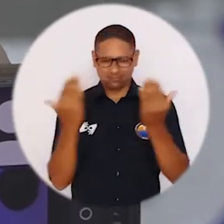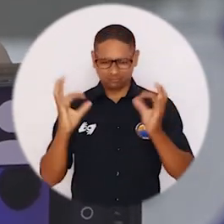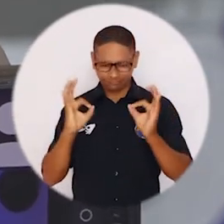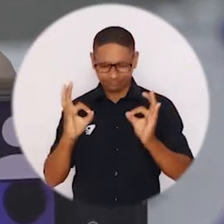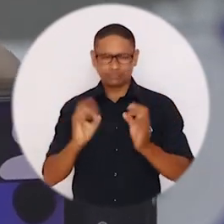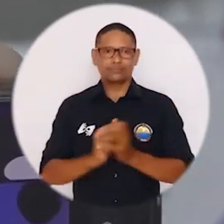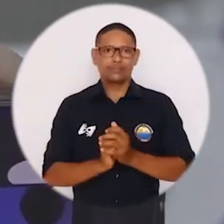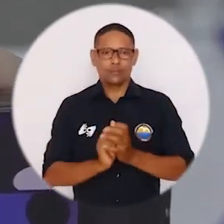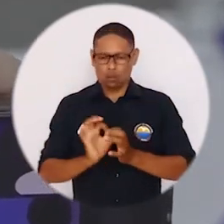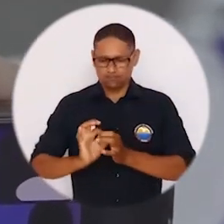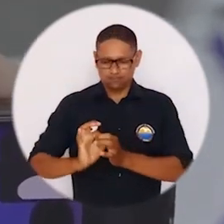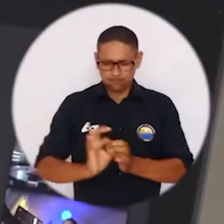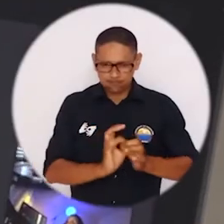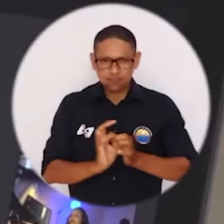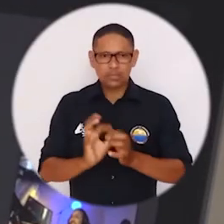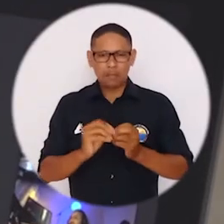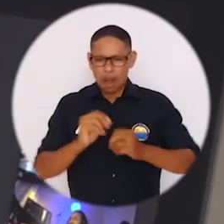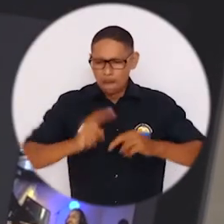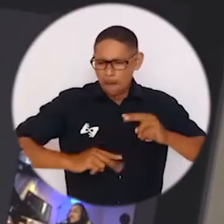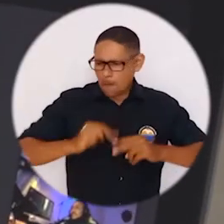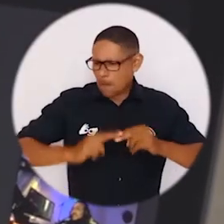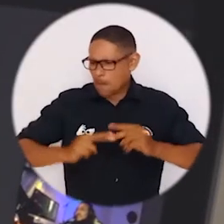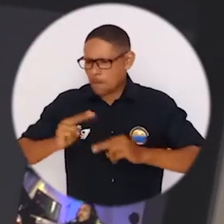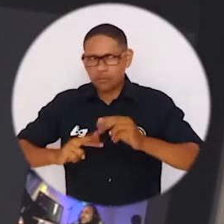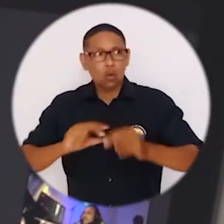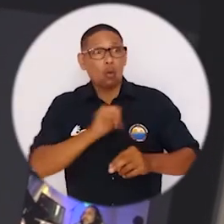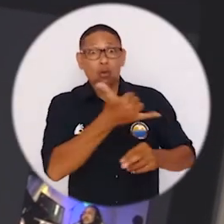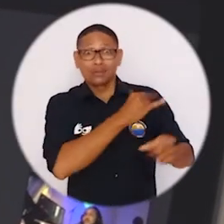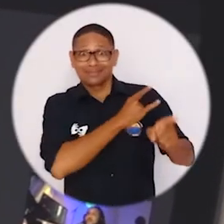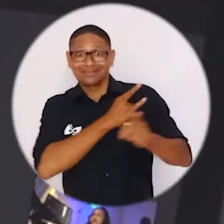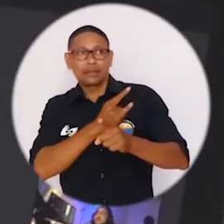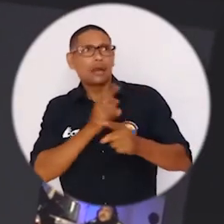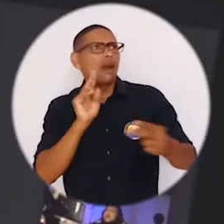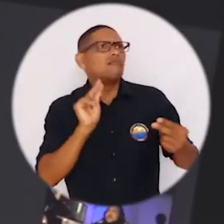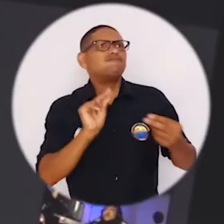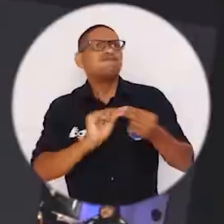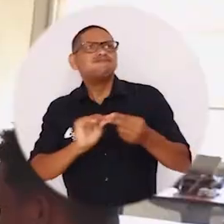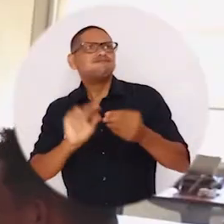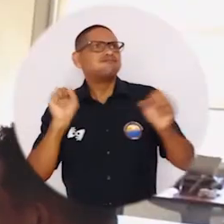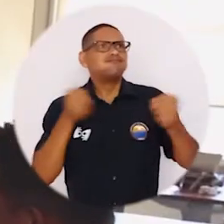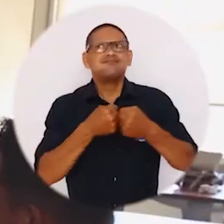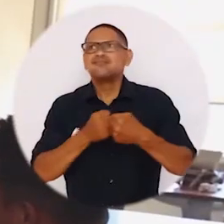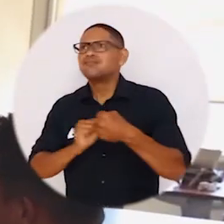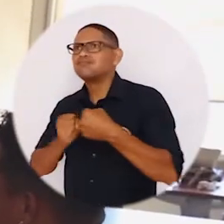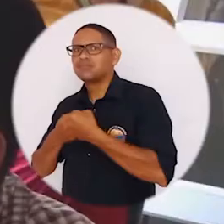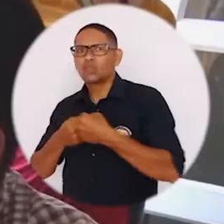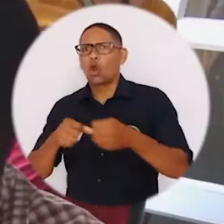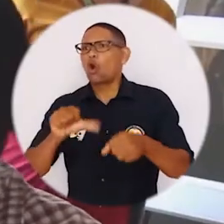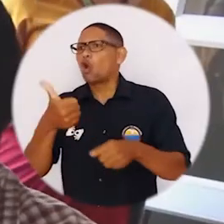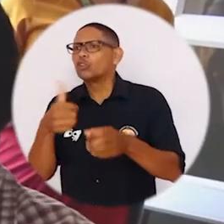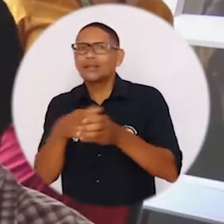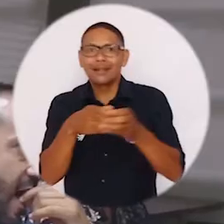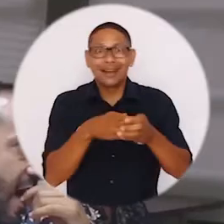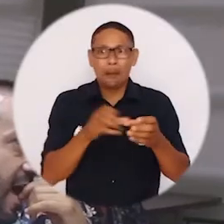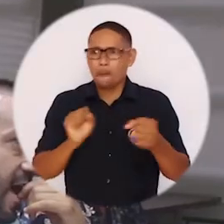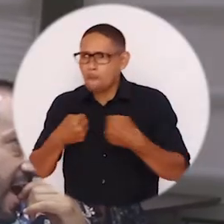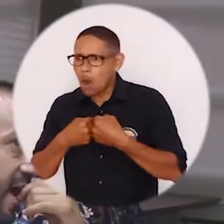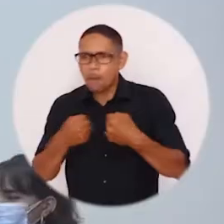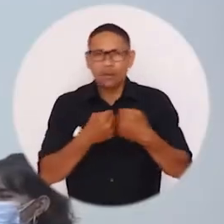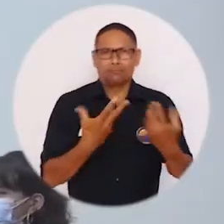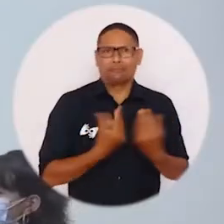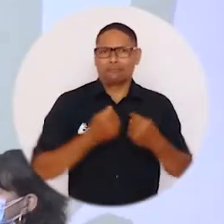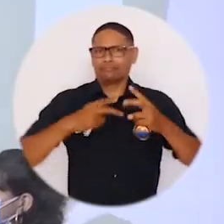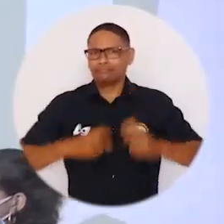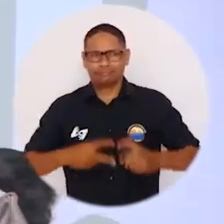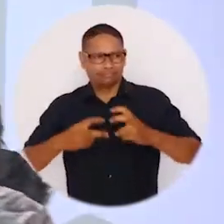para nuestra carrera, unirse y seguir construyendo esos enlaces con otras universidades, seguir construyendo esos enlaces con otras asociaciones,